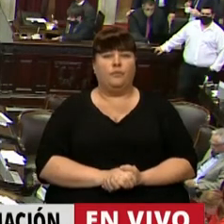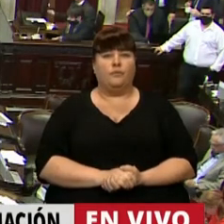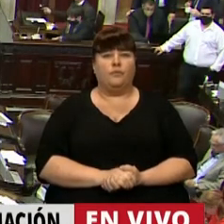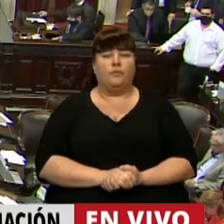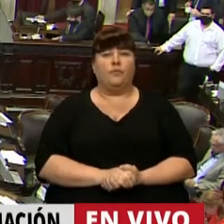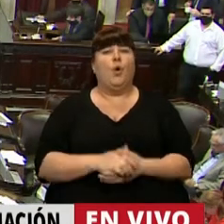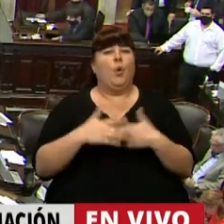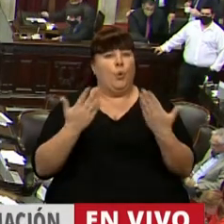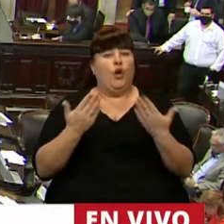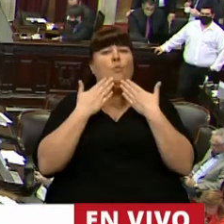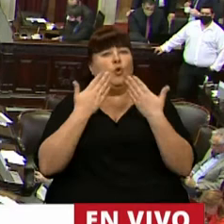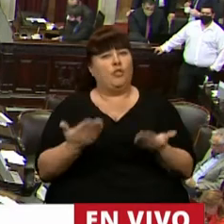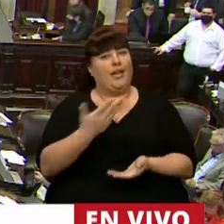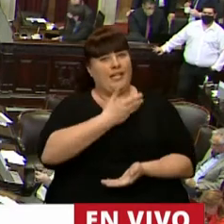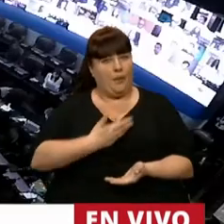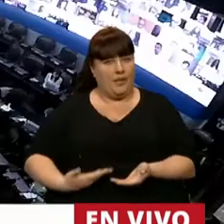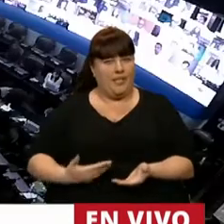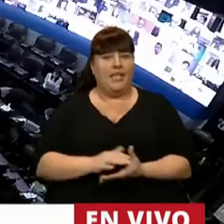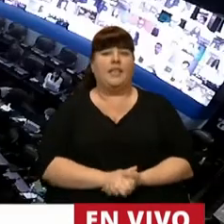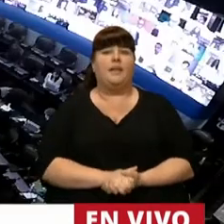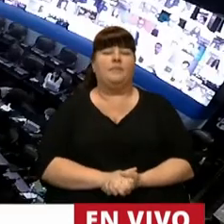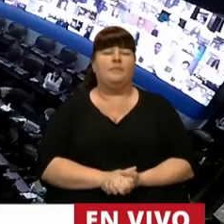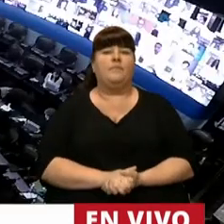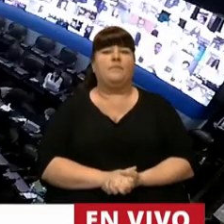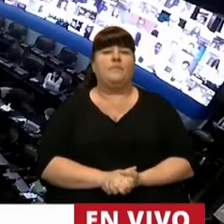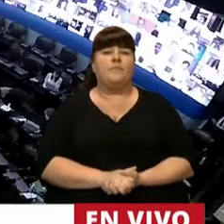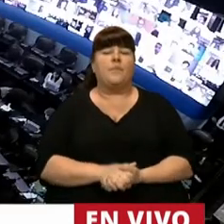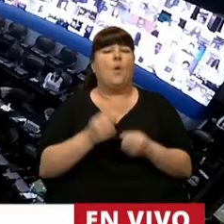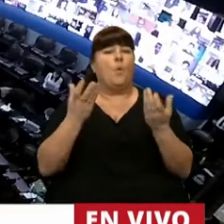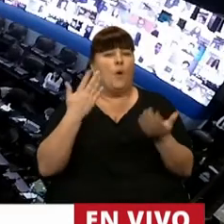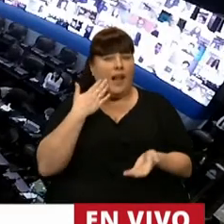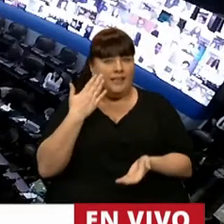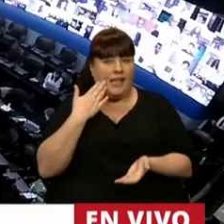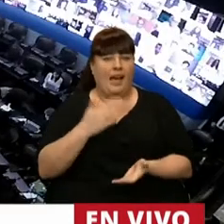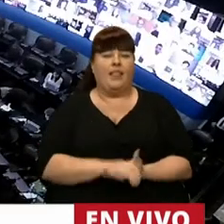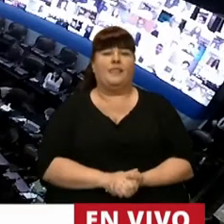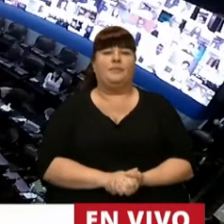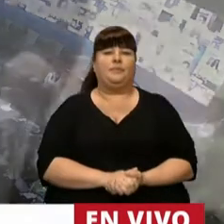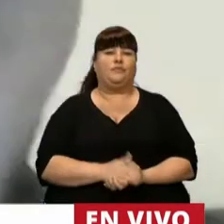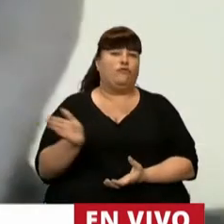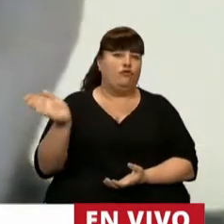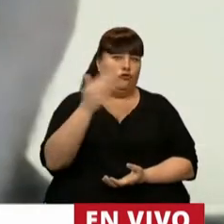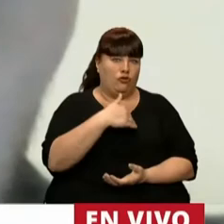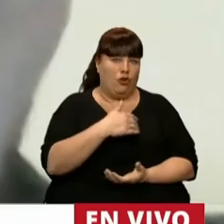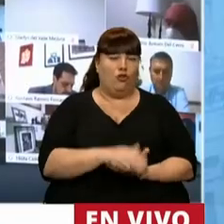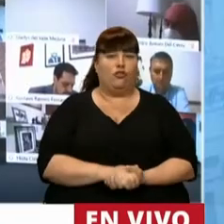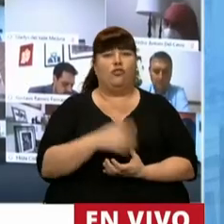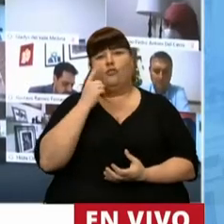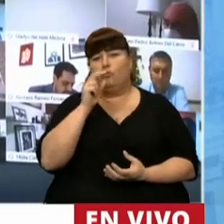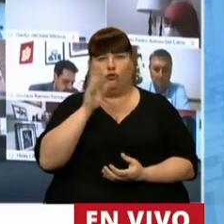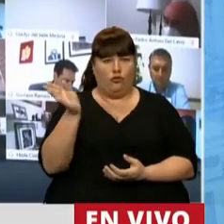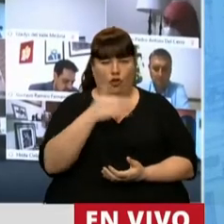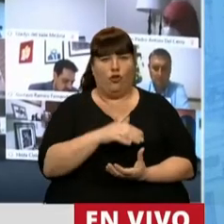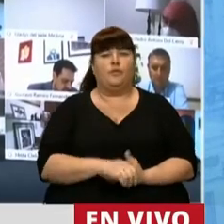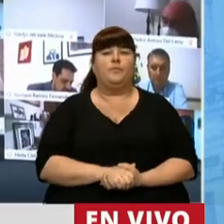Bueno, muchas gracias señor presidente. Buenas tardes a todos y a todas.